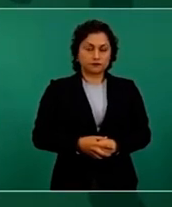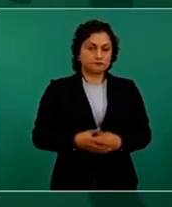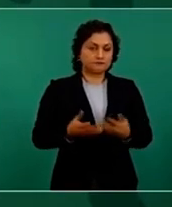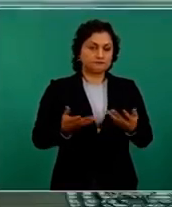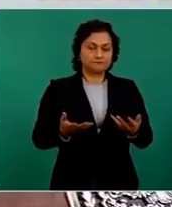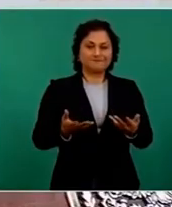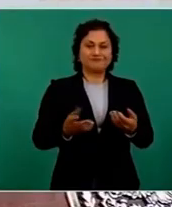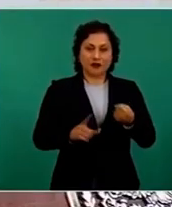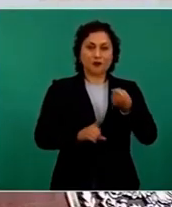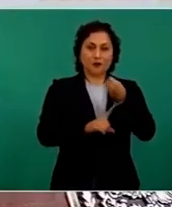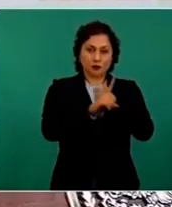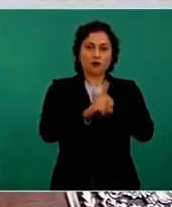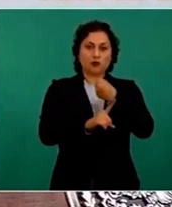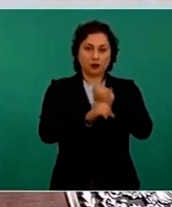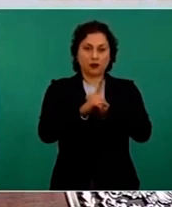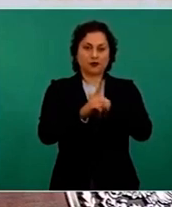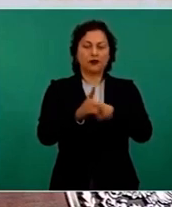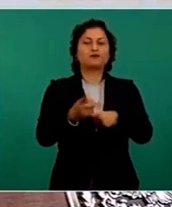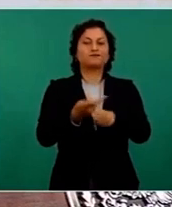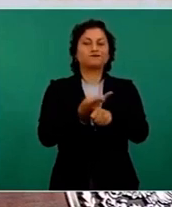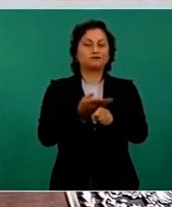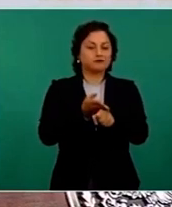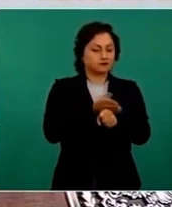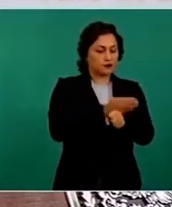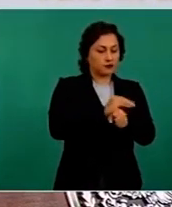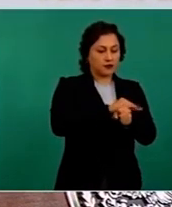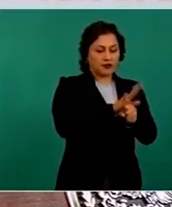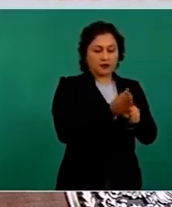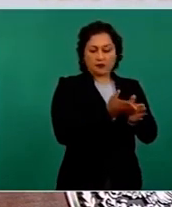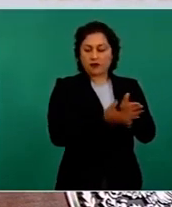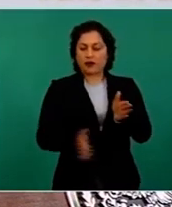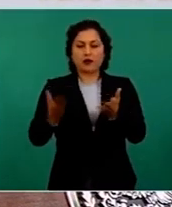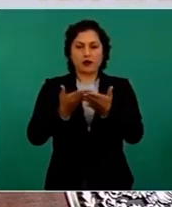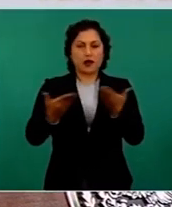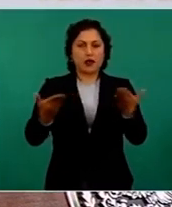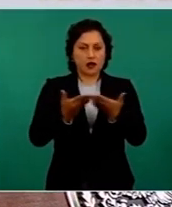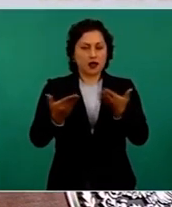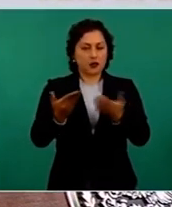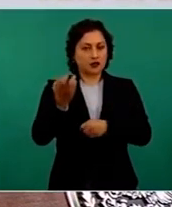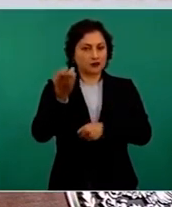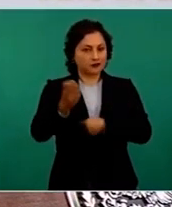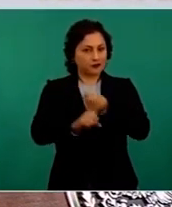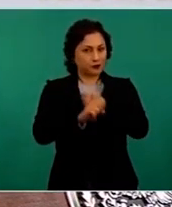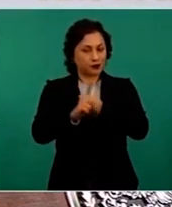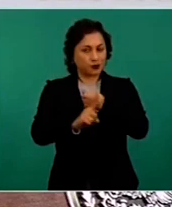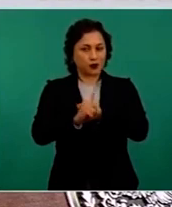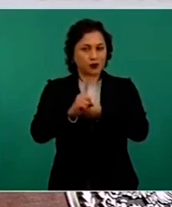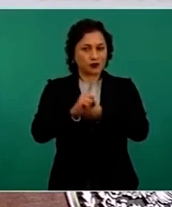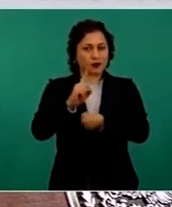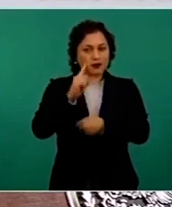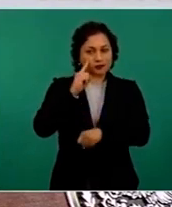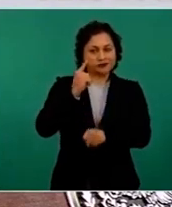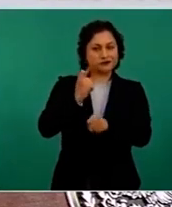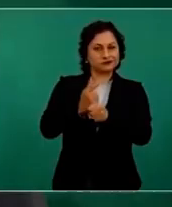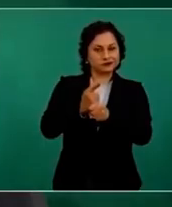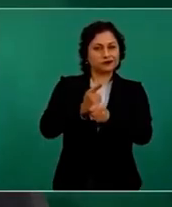sí que pospandemia, que se está manifestando en